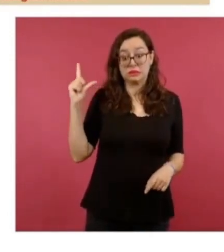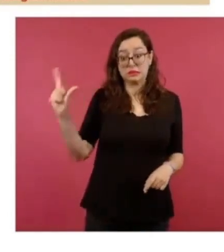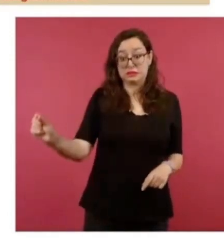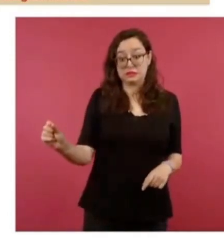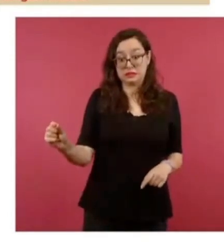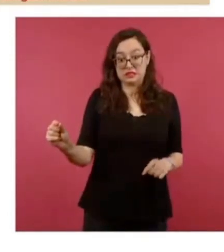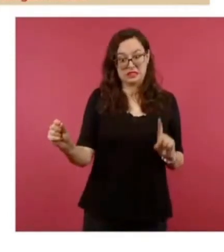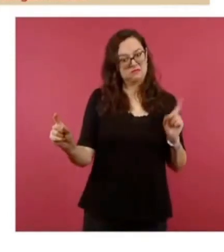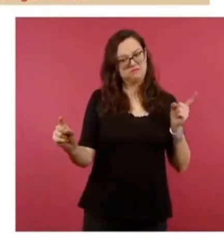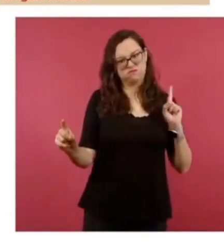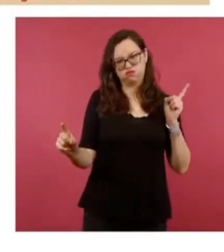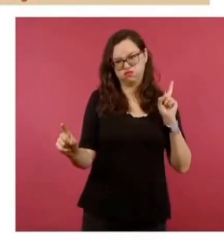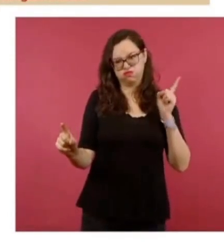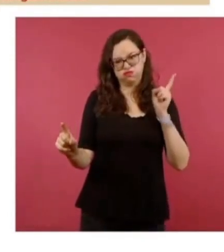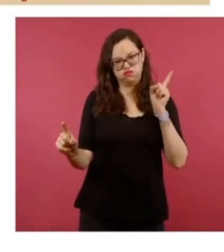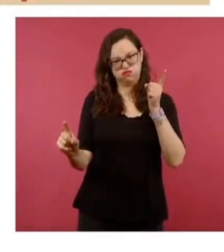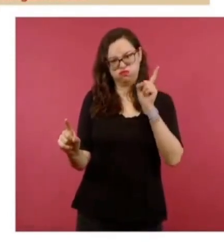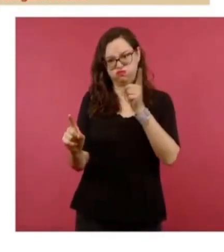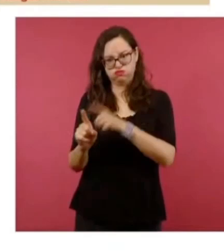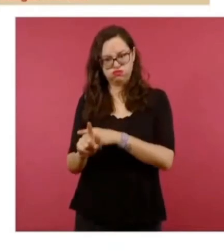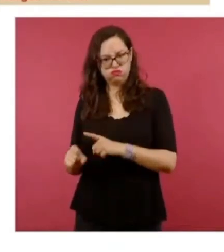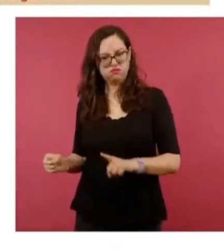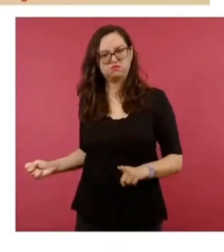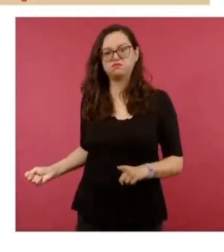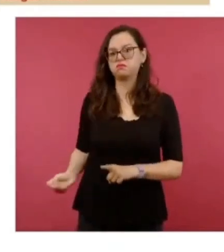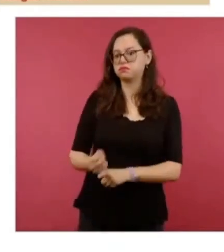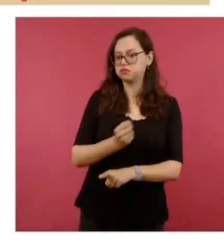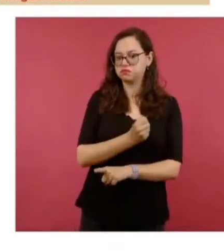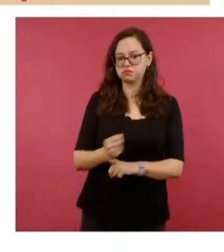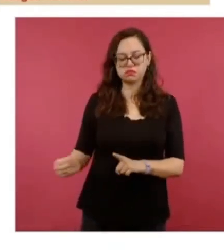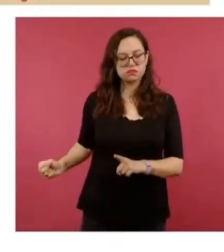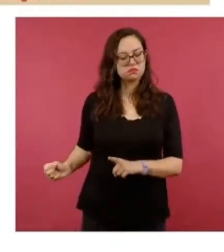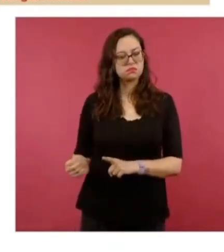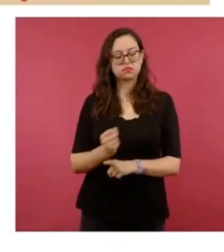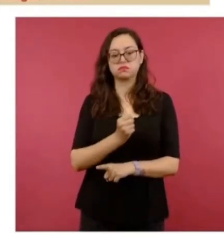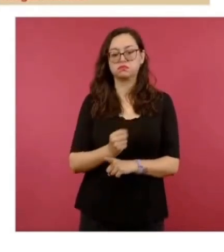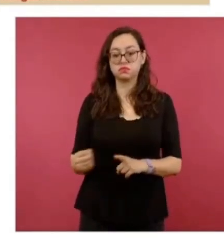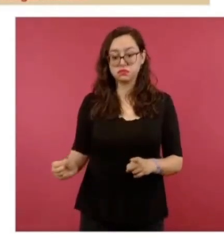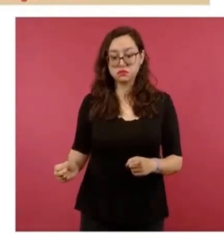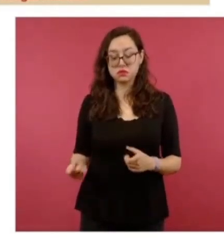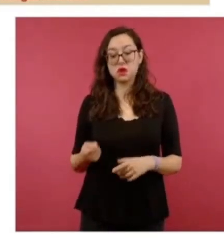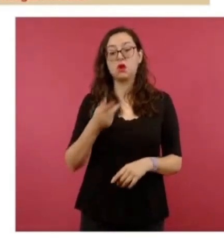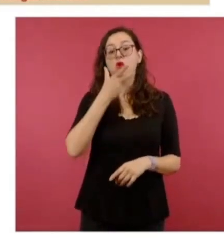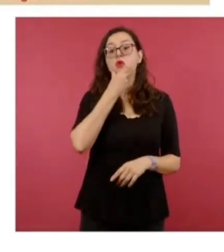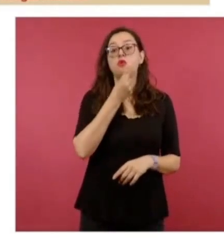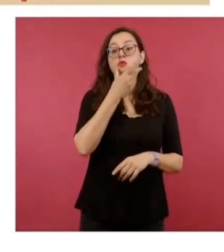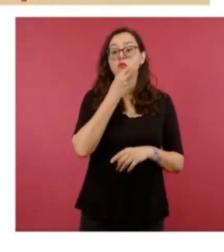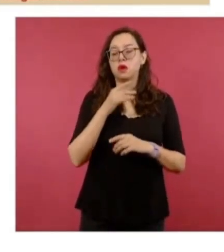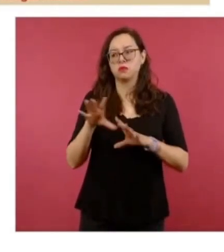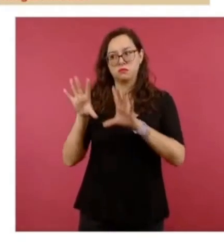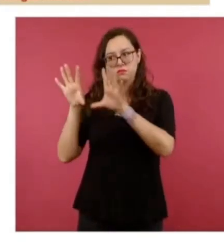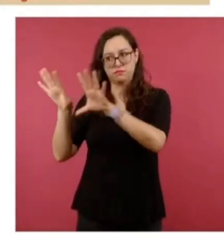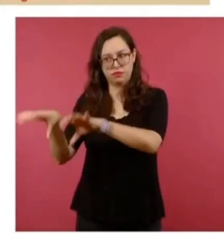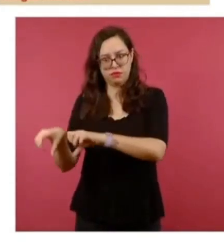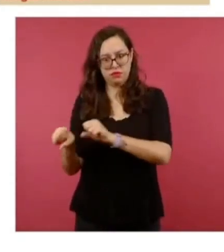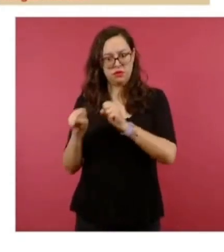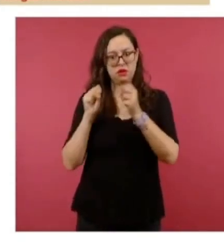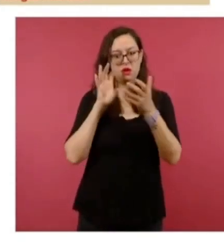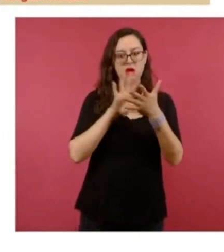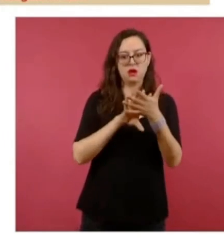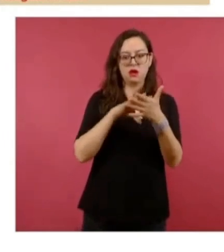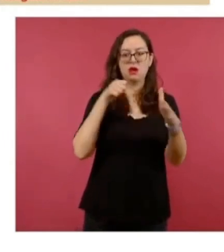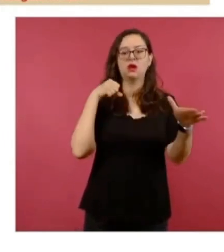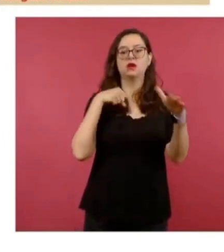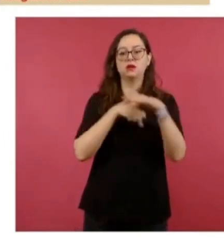seguida por el hoy imputado, quien continuó agrediéndola. A raíz de esto, Sergio N. fue detenido y trasladado al centro